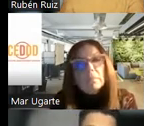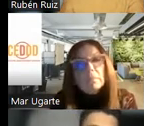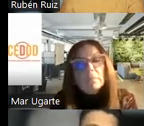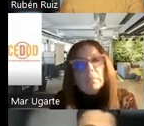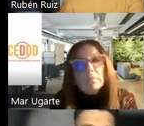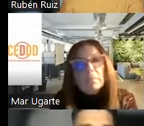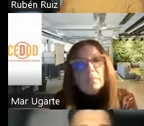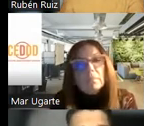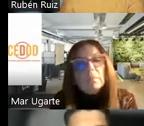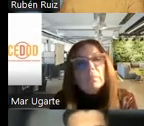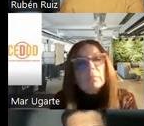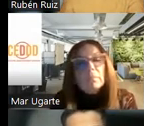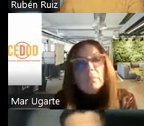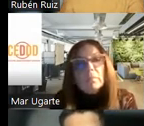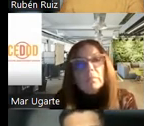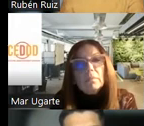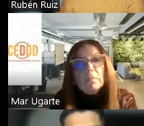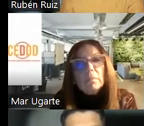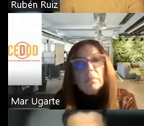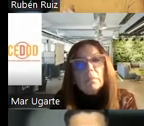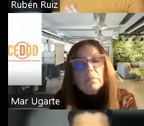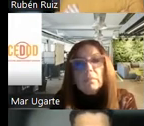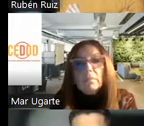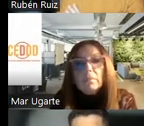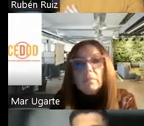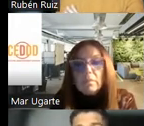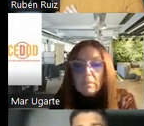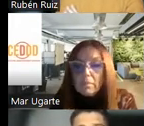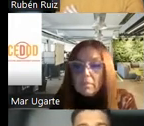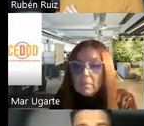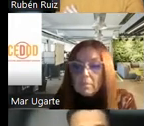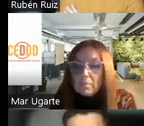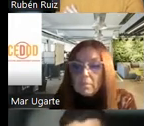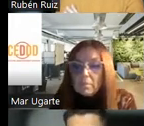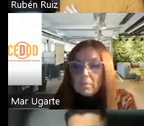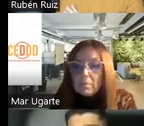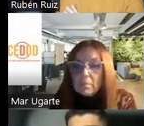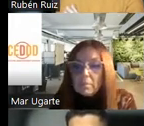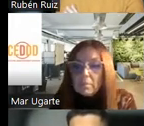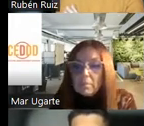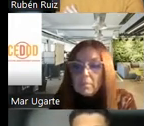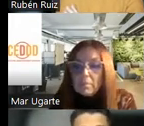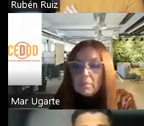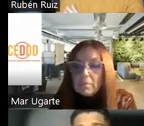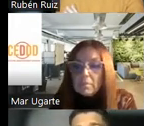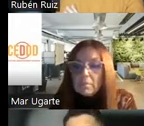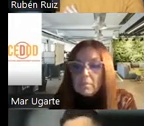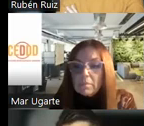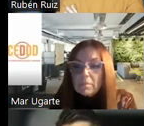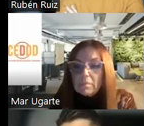Goliga se presentó este trabajo de Franklin Marinho y Claudio Fragola, que son dos otorrinos de Madrid que hacen olfato.